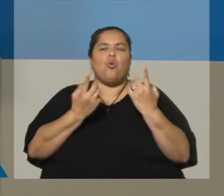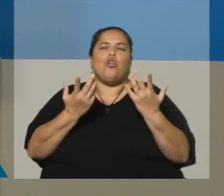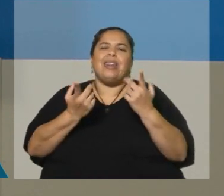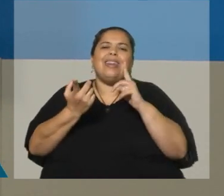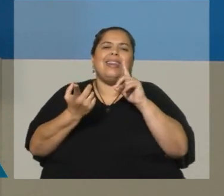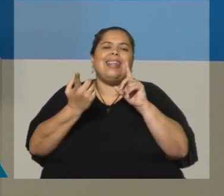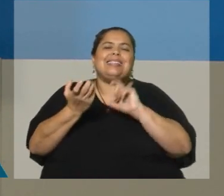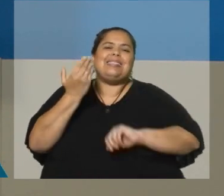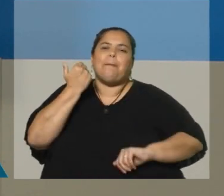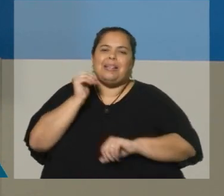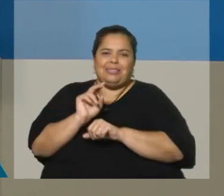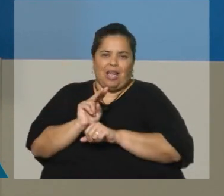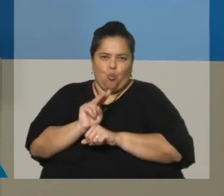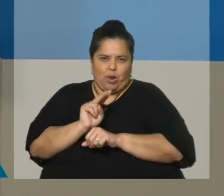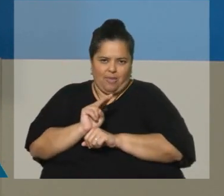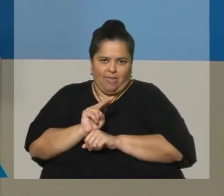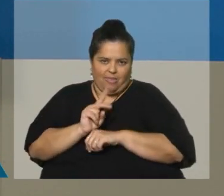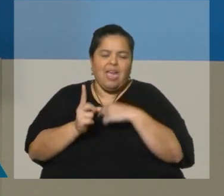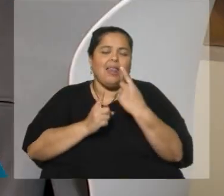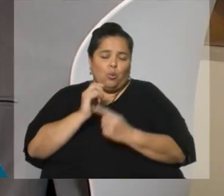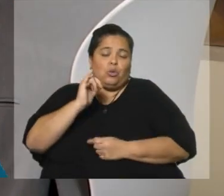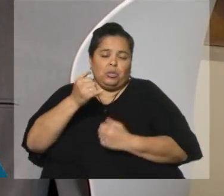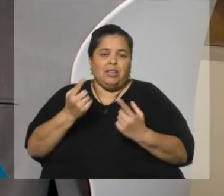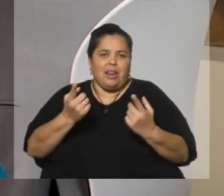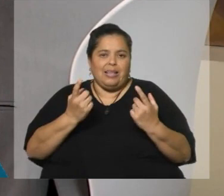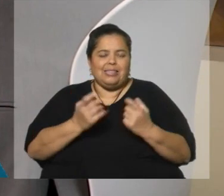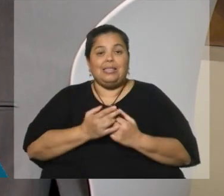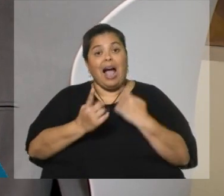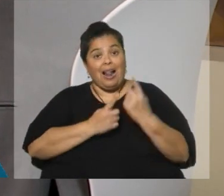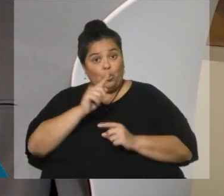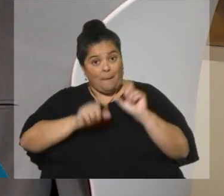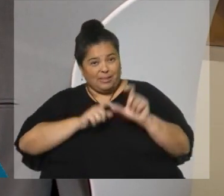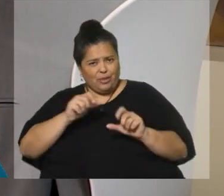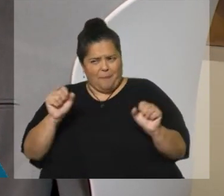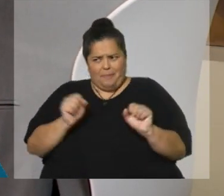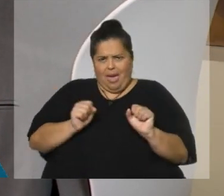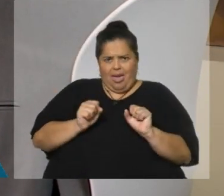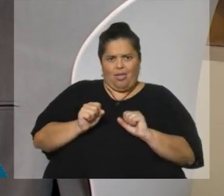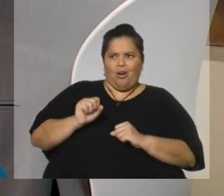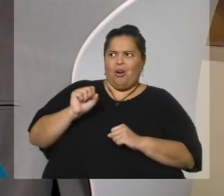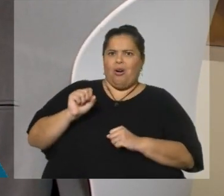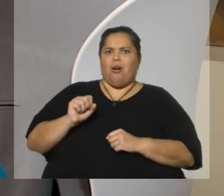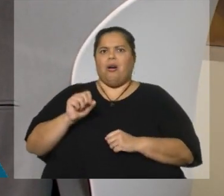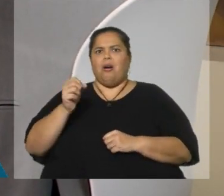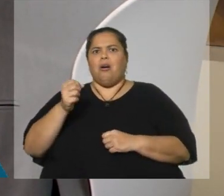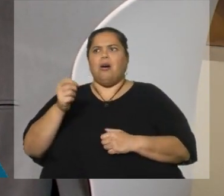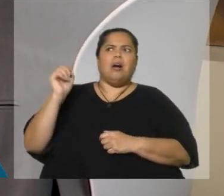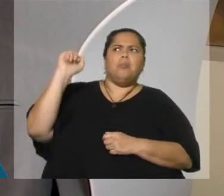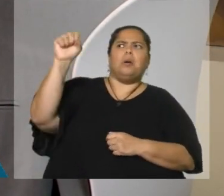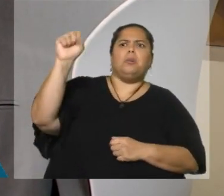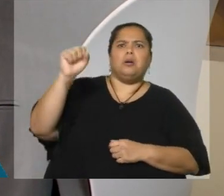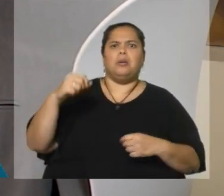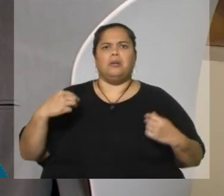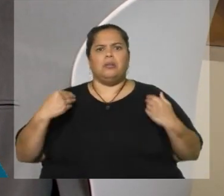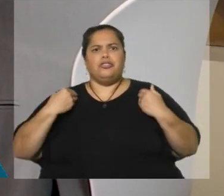adicionales, pero en algunos de ellos sí son necesarios. También hay gente que le sigue teniendo miedo al censista, o a cualquier persona que se ponga un chaleco azul, por más